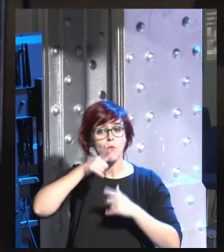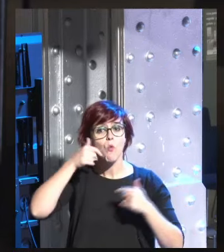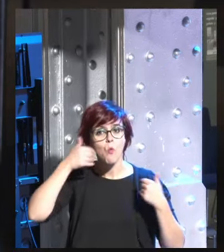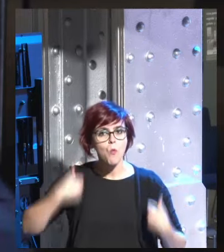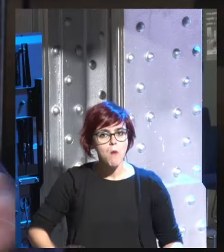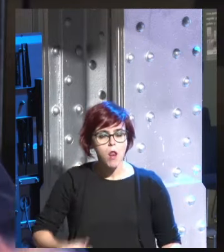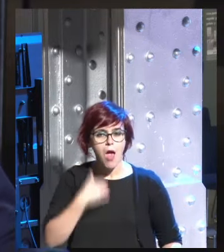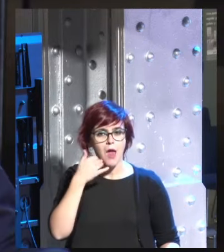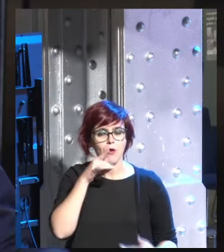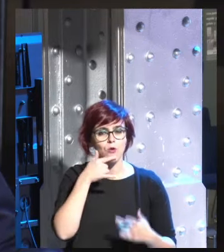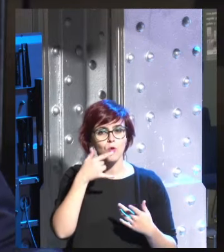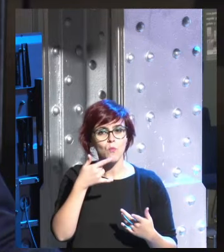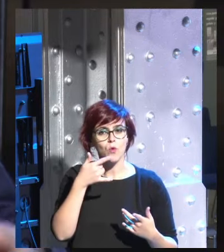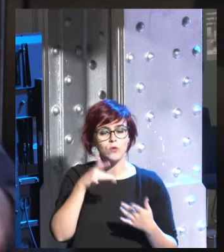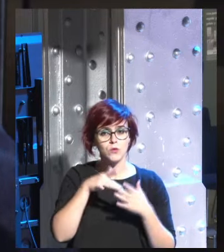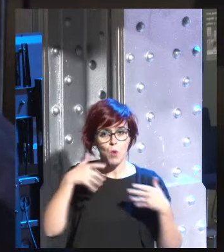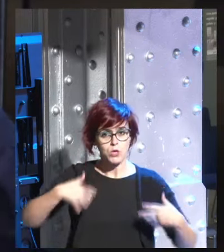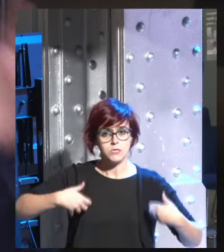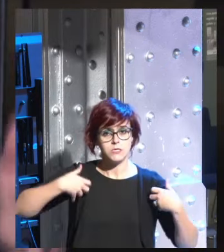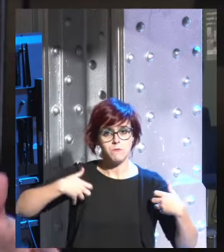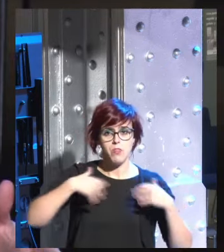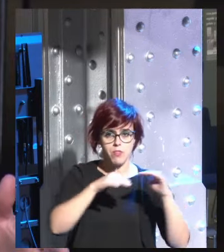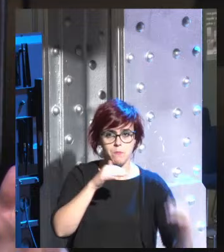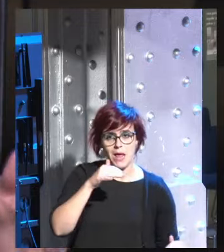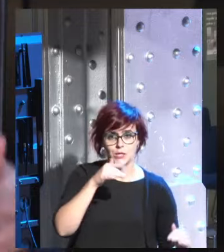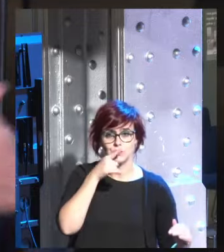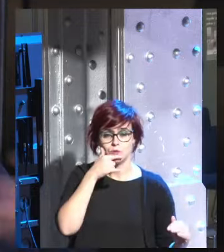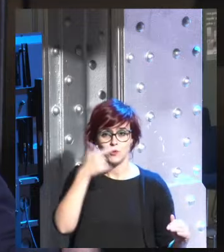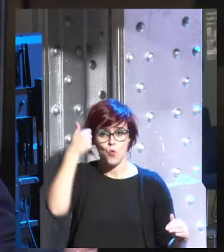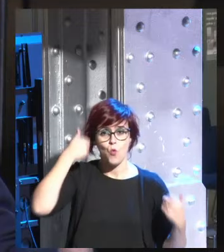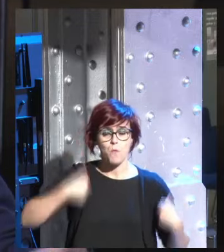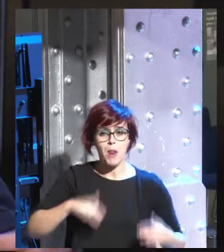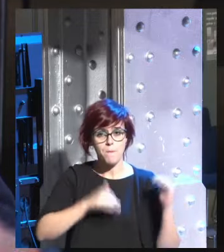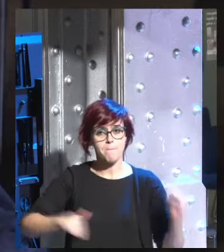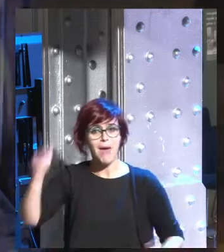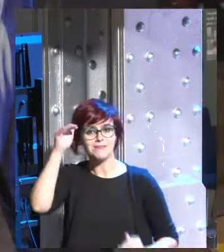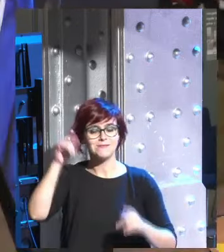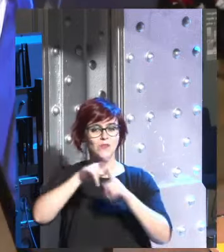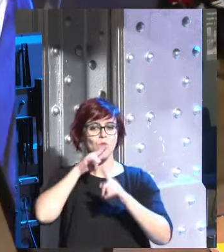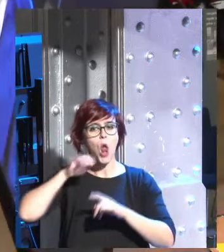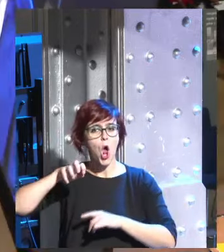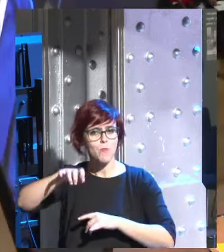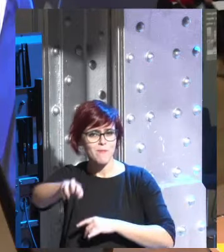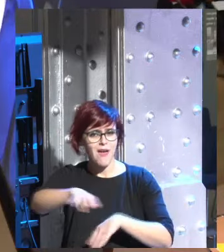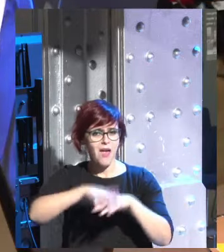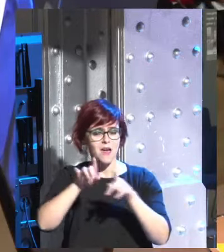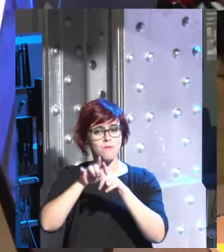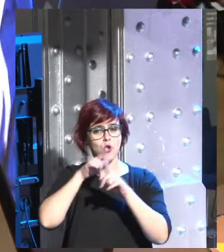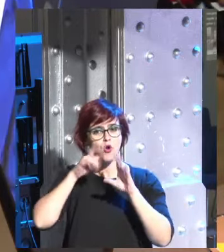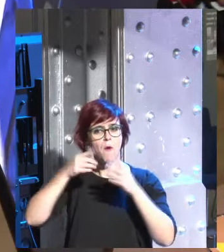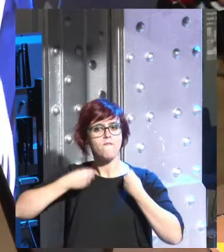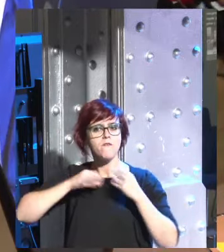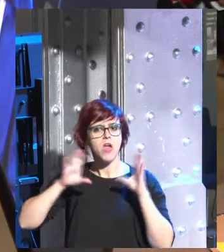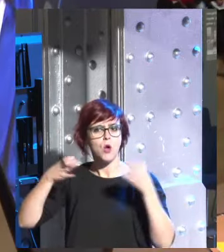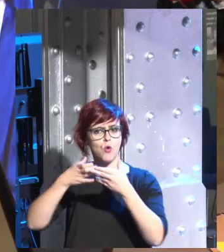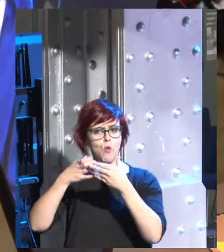convirtieron en algo menos como los chimpancés y más como las hormigas que viven en una gran colonia y que dependen de otros individuos